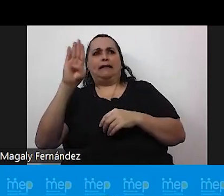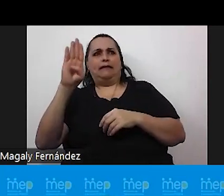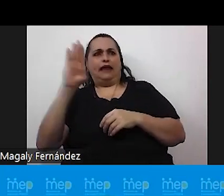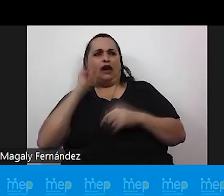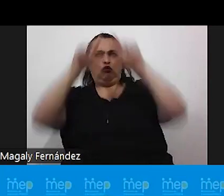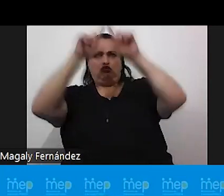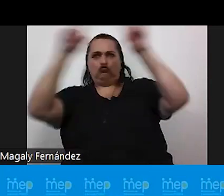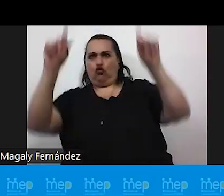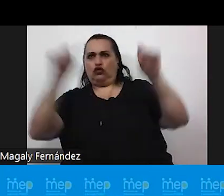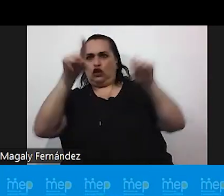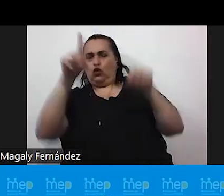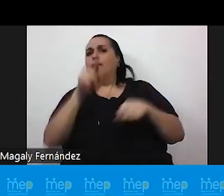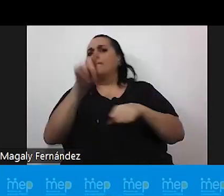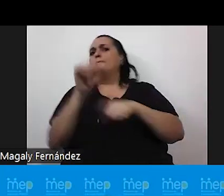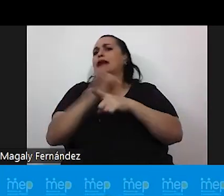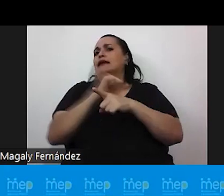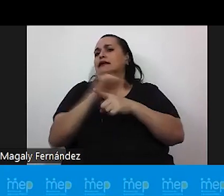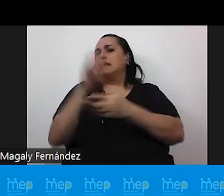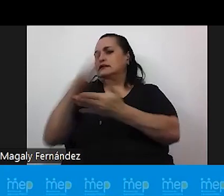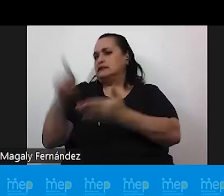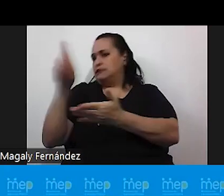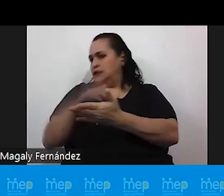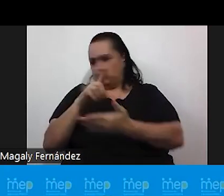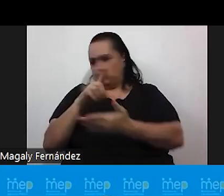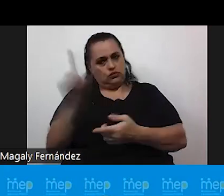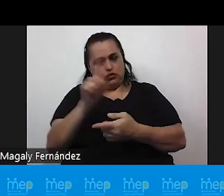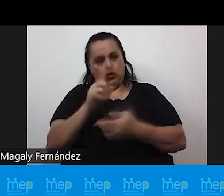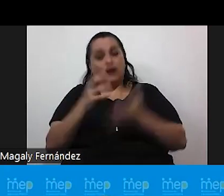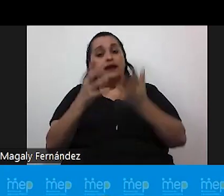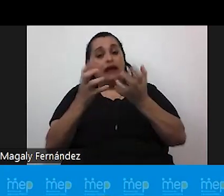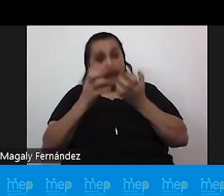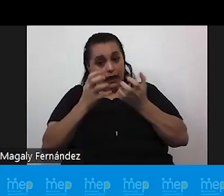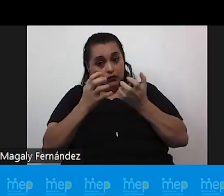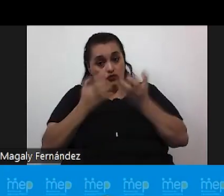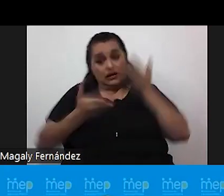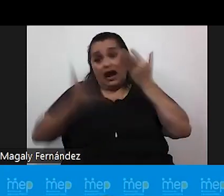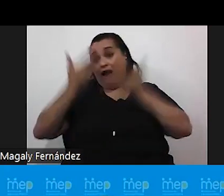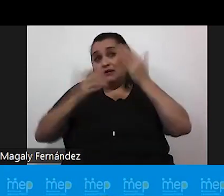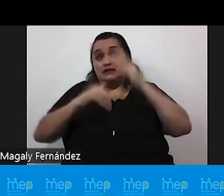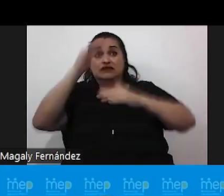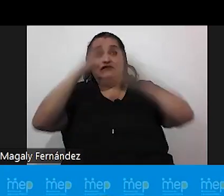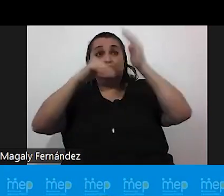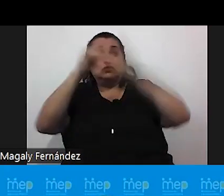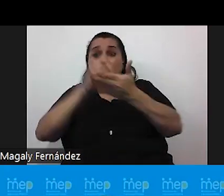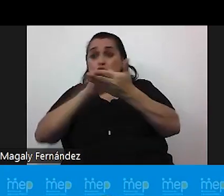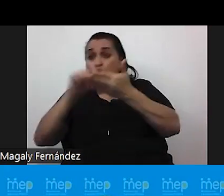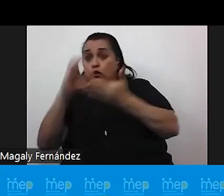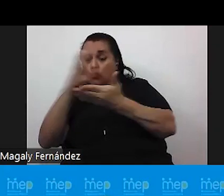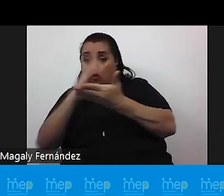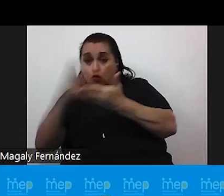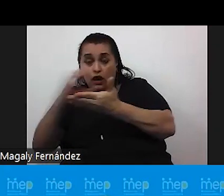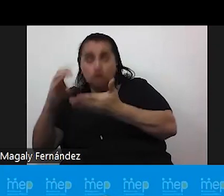sería una práctica discriminatoria lo único que queremos es que a veces por la infraestructura de las escuelas y los colegios